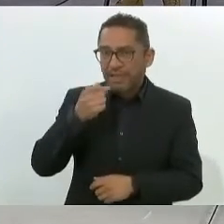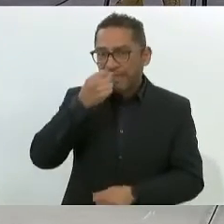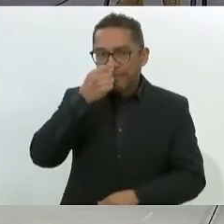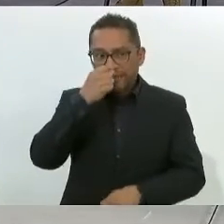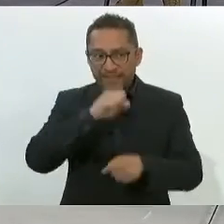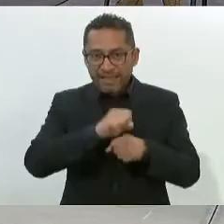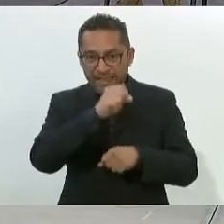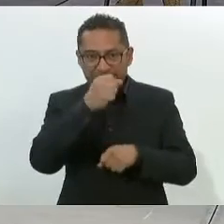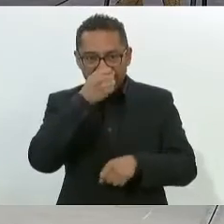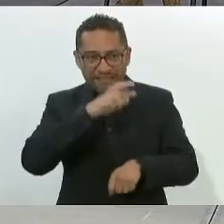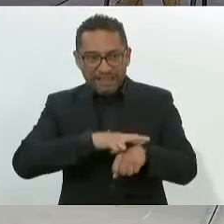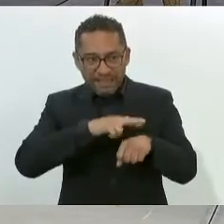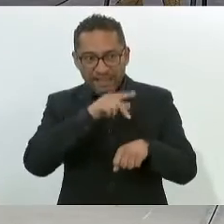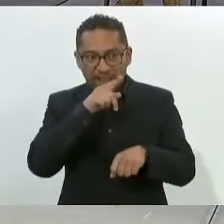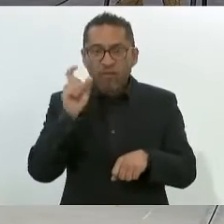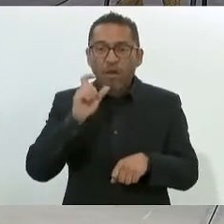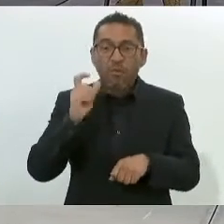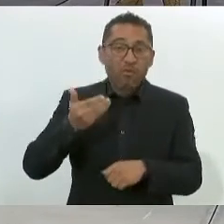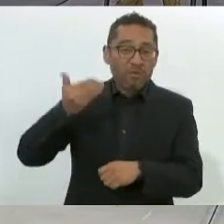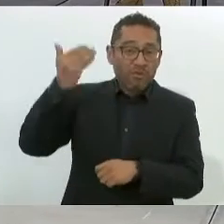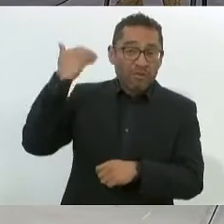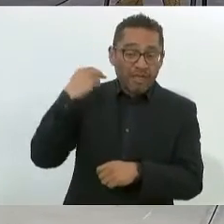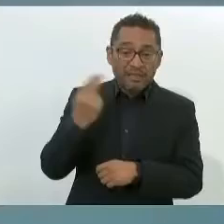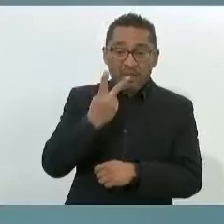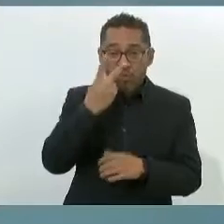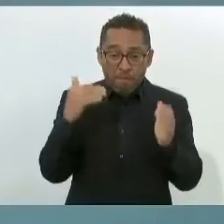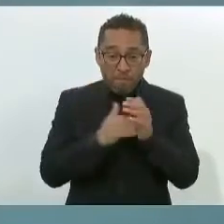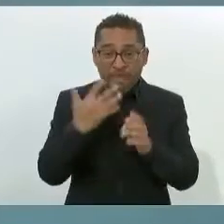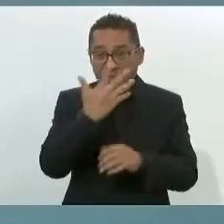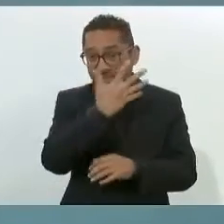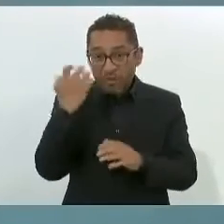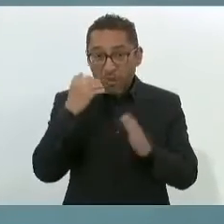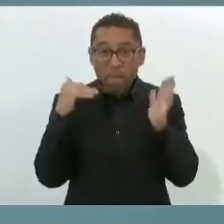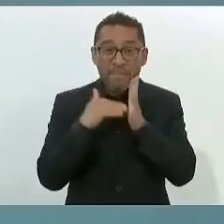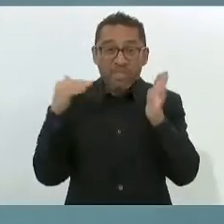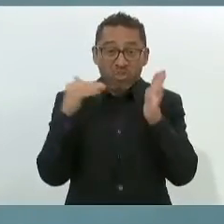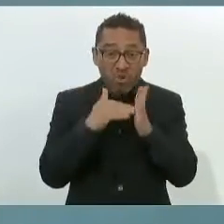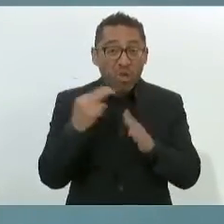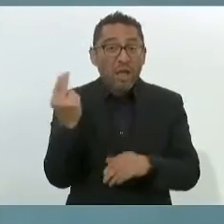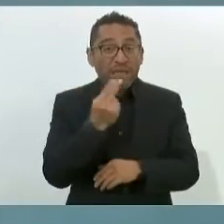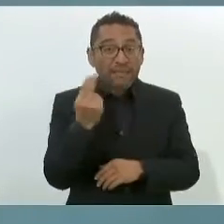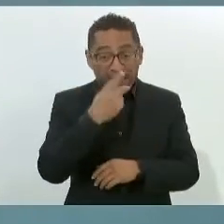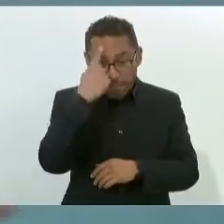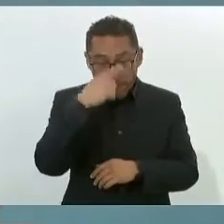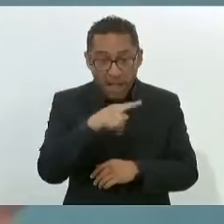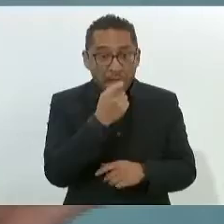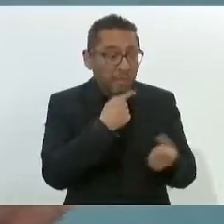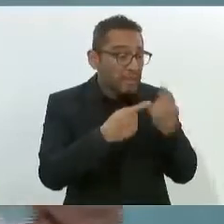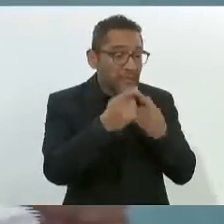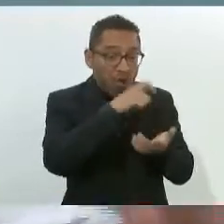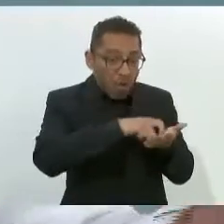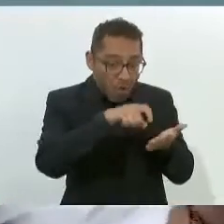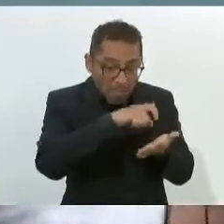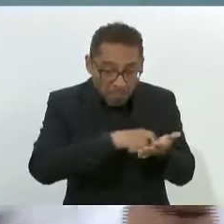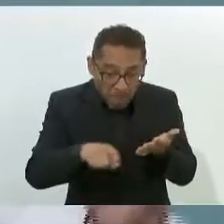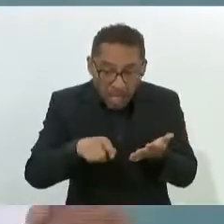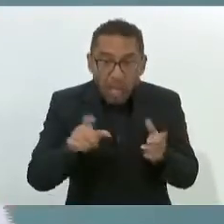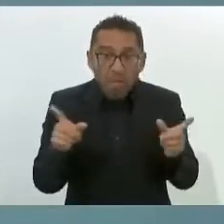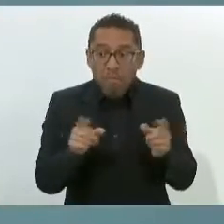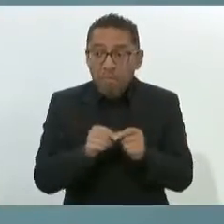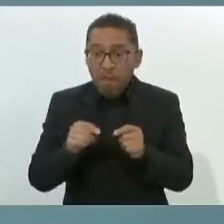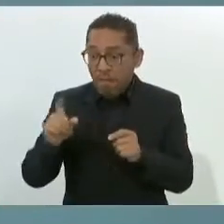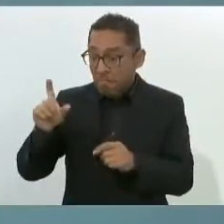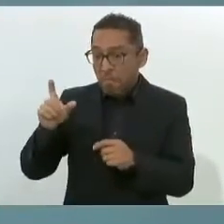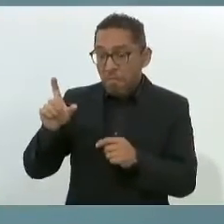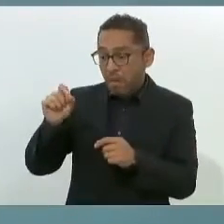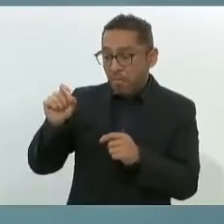en el pasado se gastaban 2.500 millones de pesos para comprar medicamentos y no rebasaba el 20% el abasto